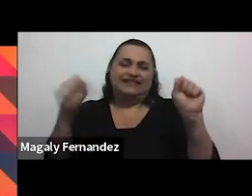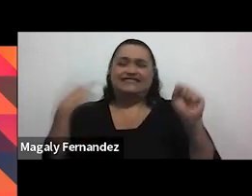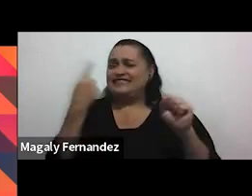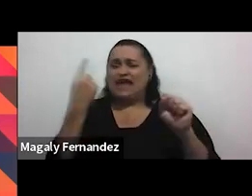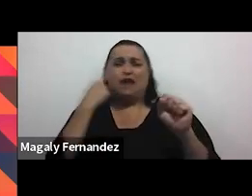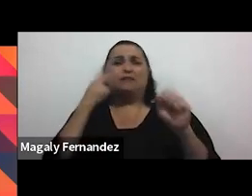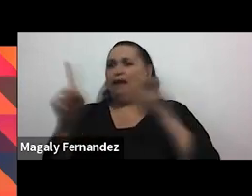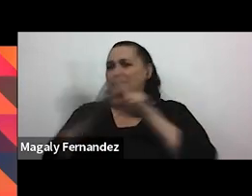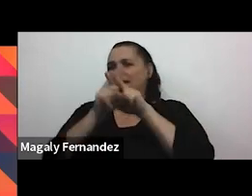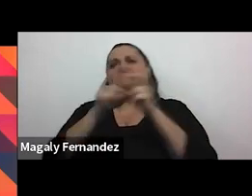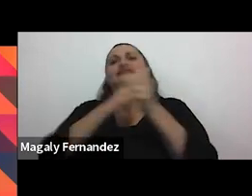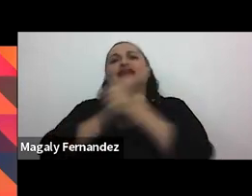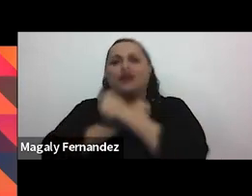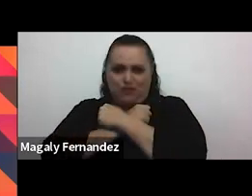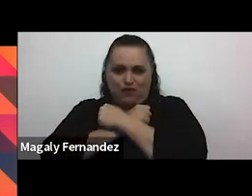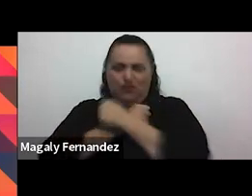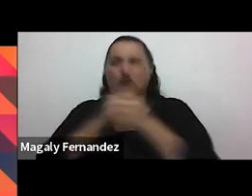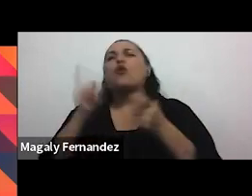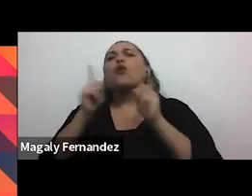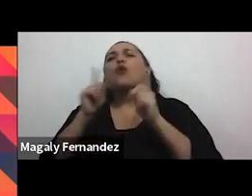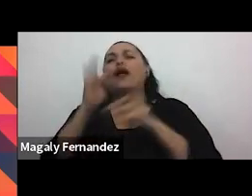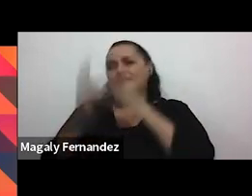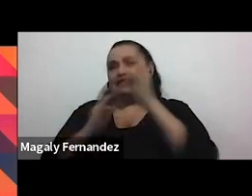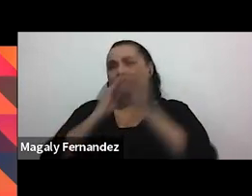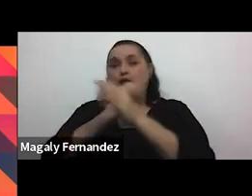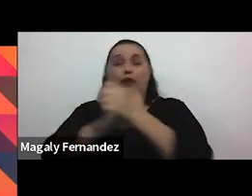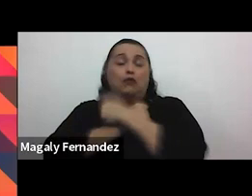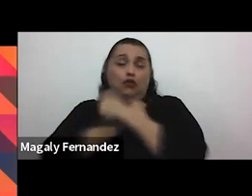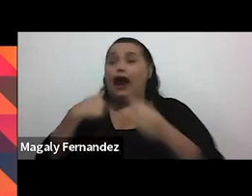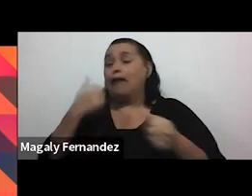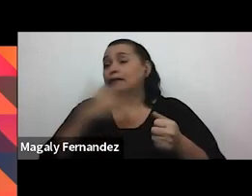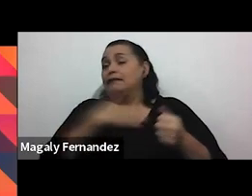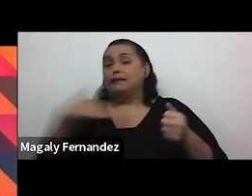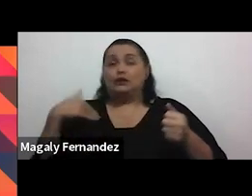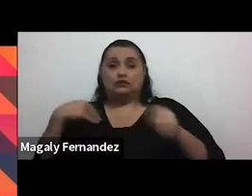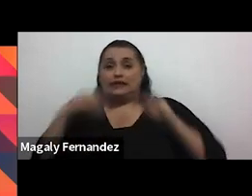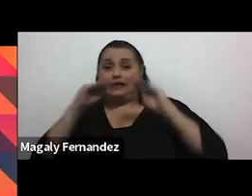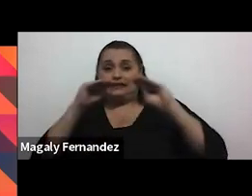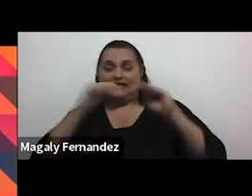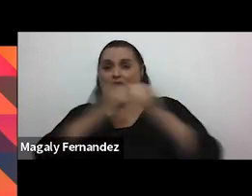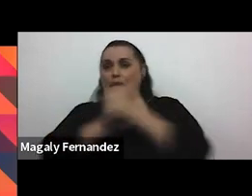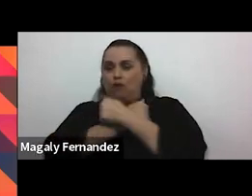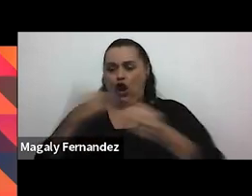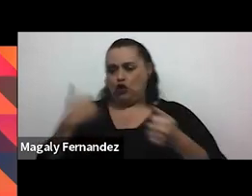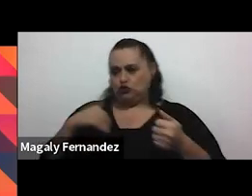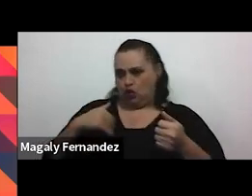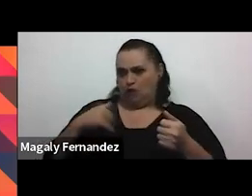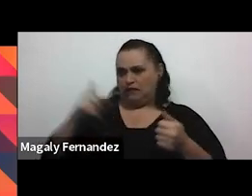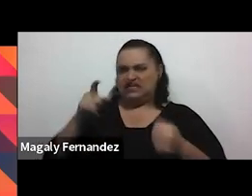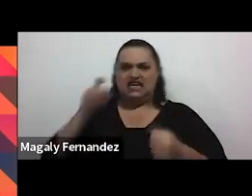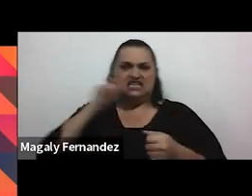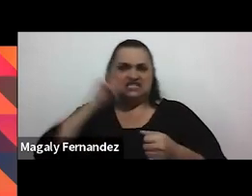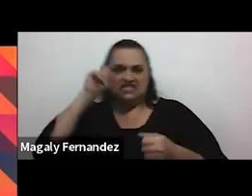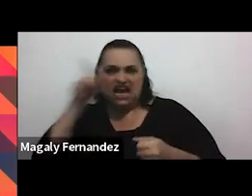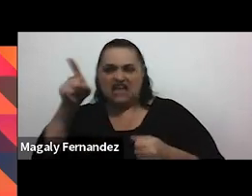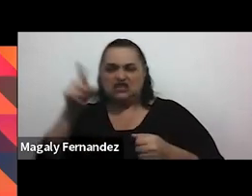Y no solo el amor, sino qué tipo de amor. A mí me encanta cómo enseñan el amor a los hombres. El amor, ¿eh? Porque el sexo basado en